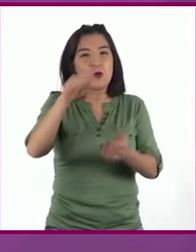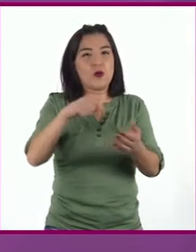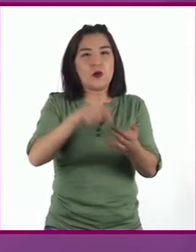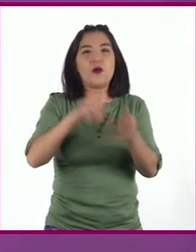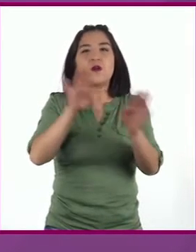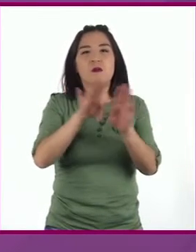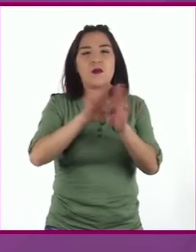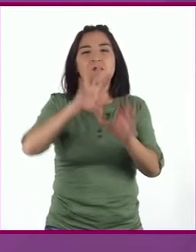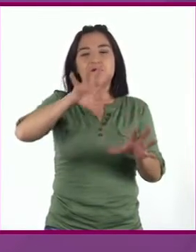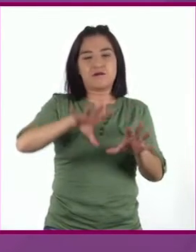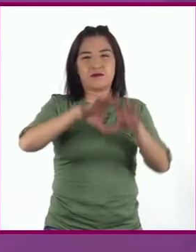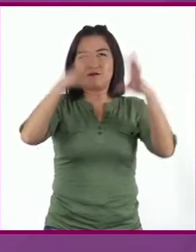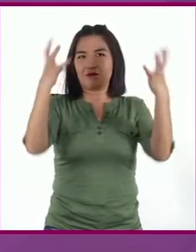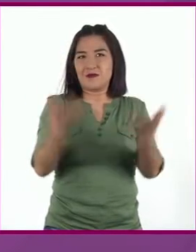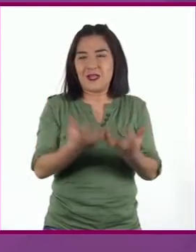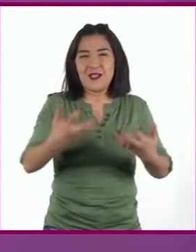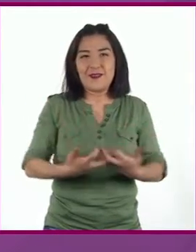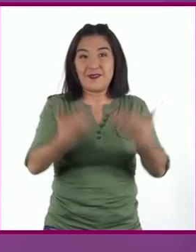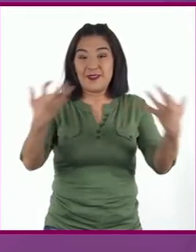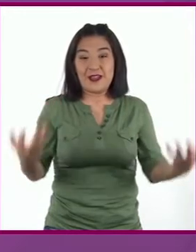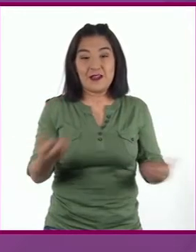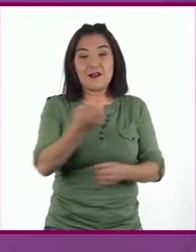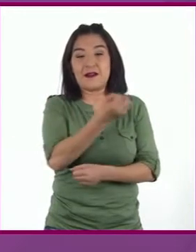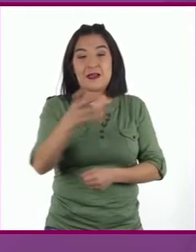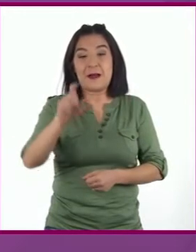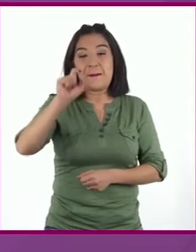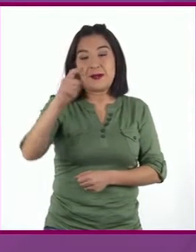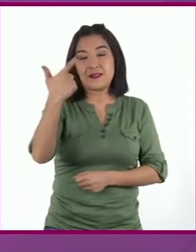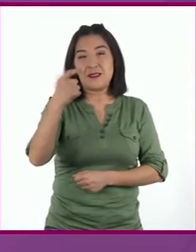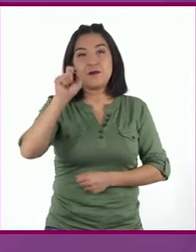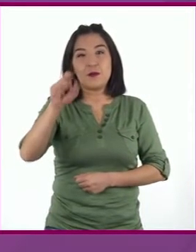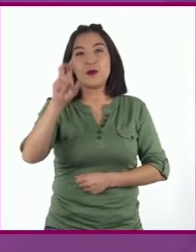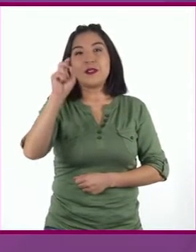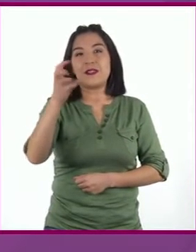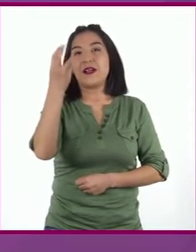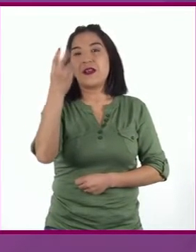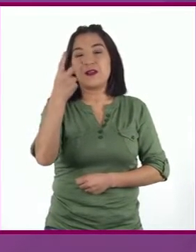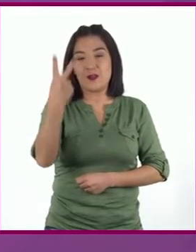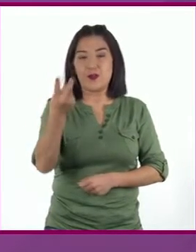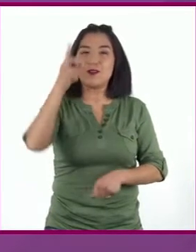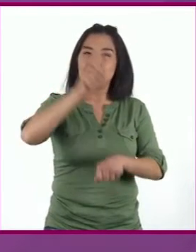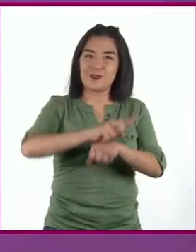alrededor de la Tierra en 27.32 días.